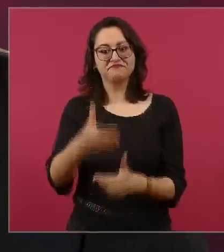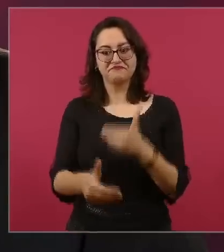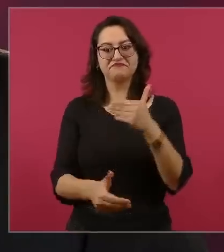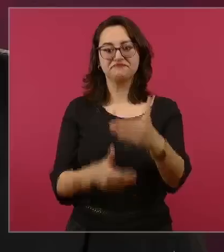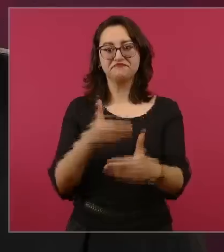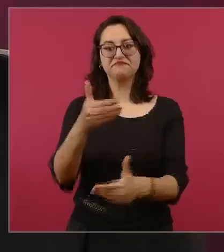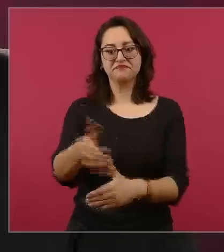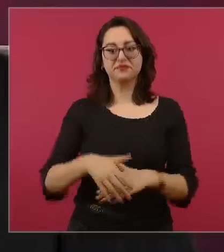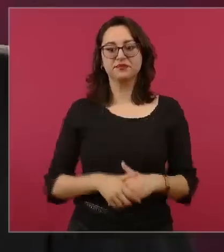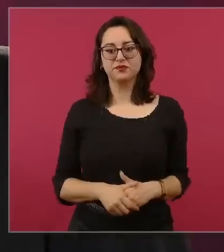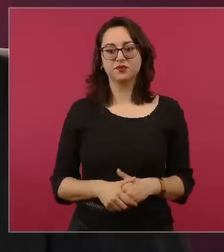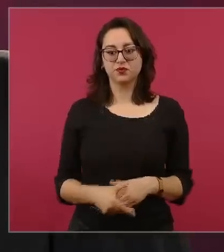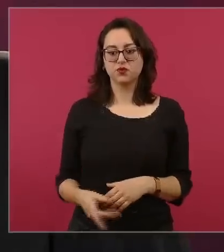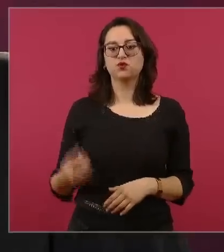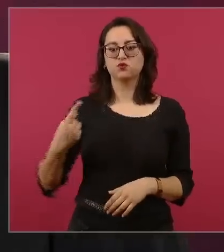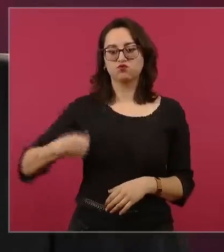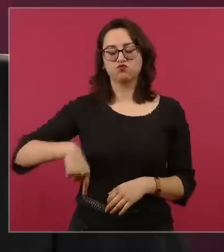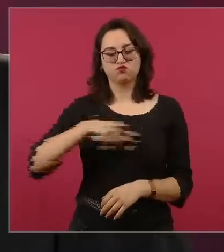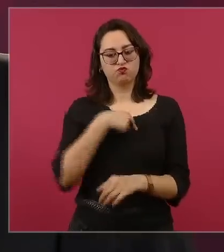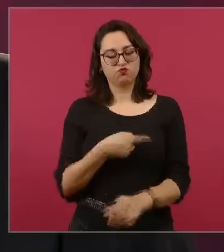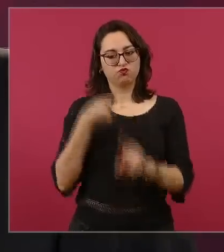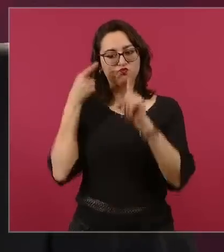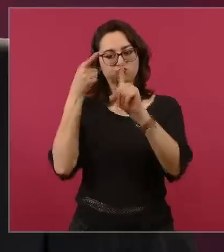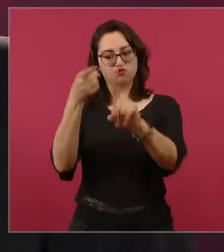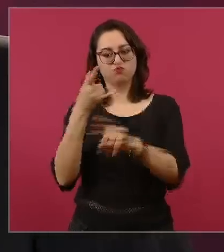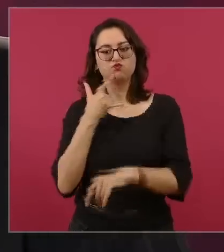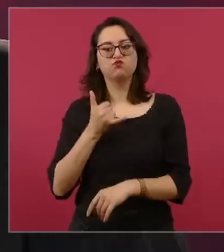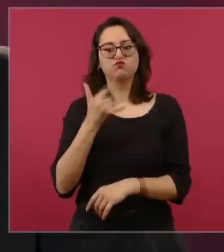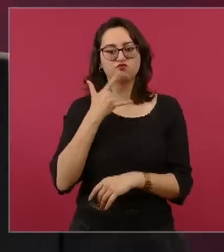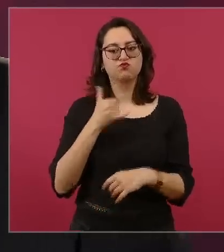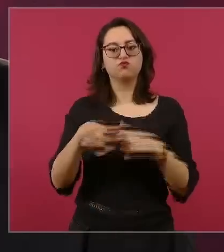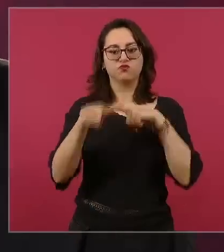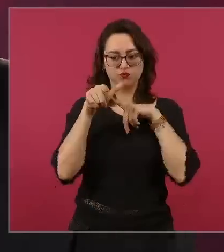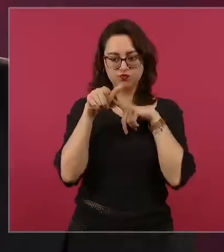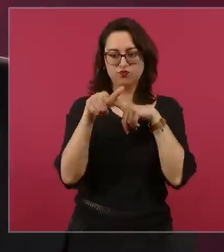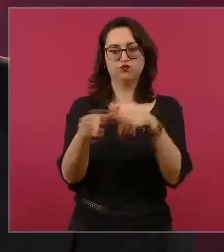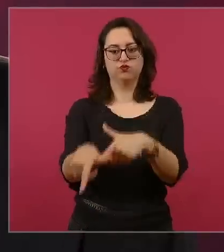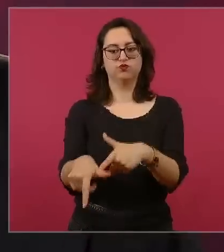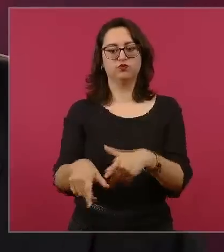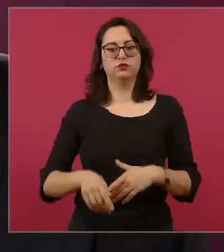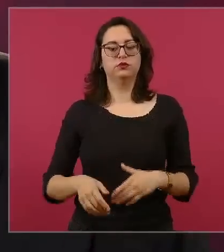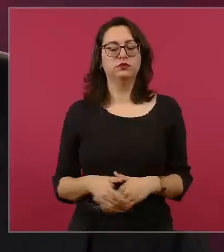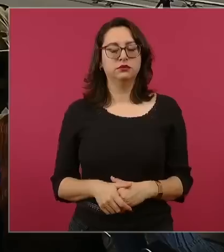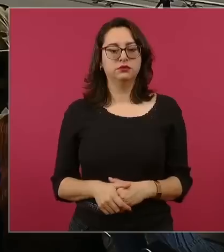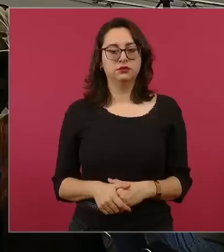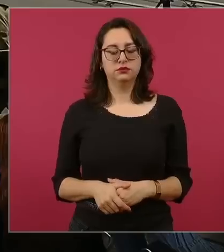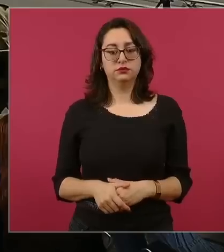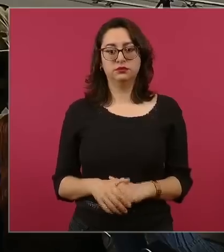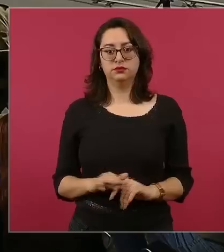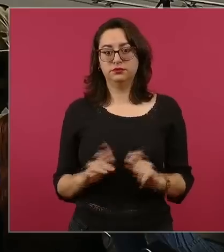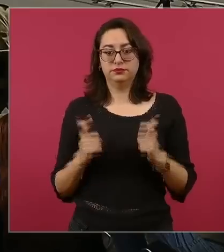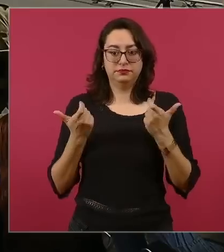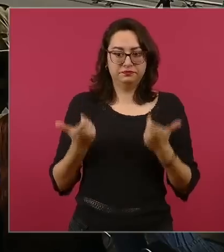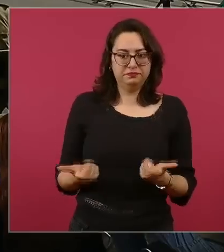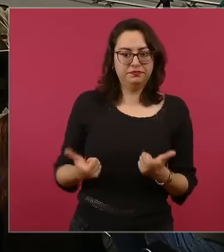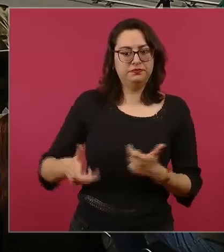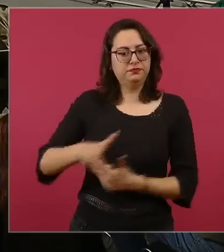Y vamos a seguir avanzando porque tenemos estabilidad económica,